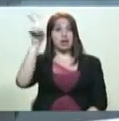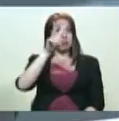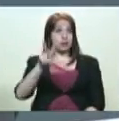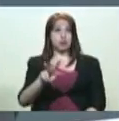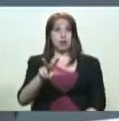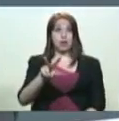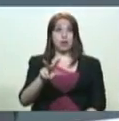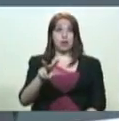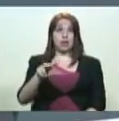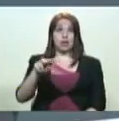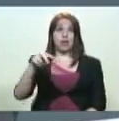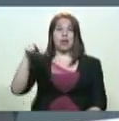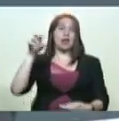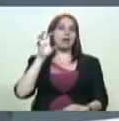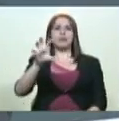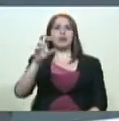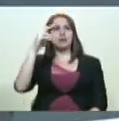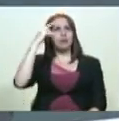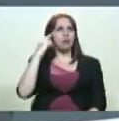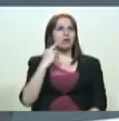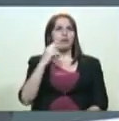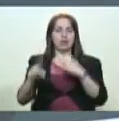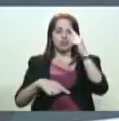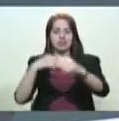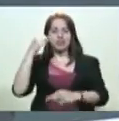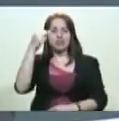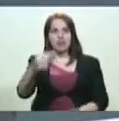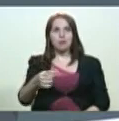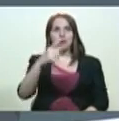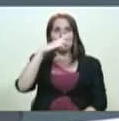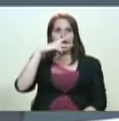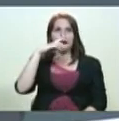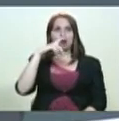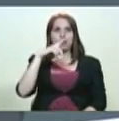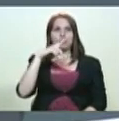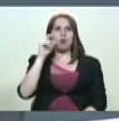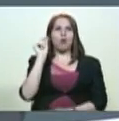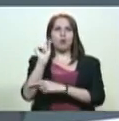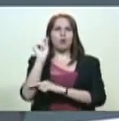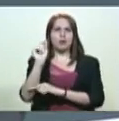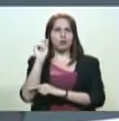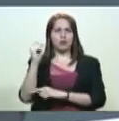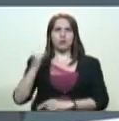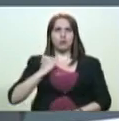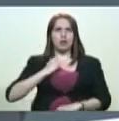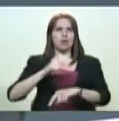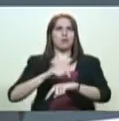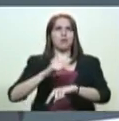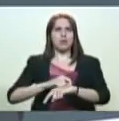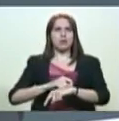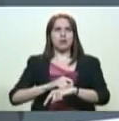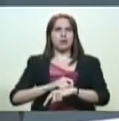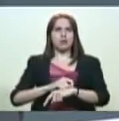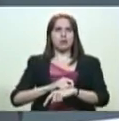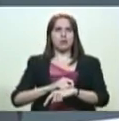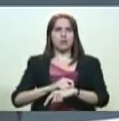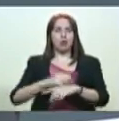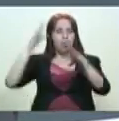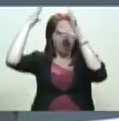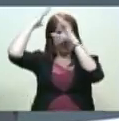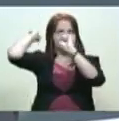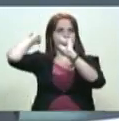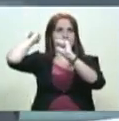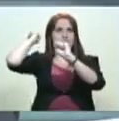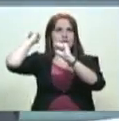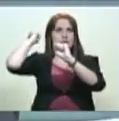país, en la patria de Bolívar. Sobre eso estaremos conversando en los próximos minutos. Hay en cualquier momento un enlace con nuestra cancillería, allí